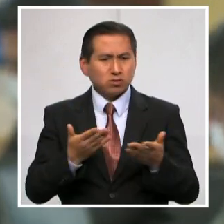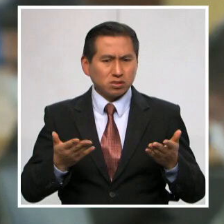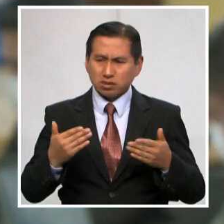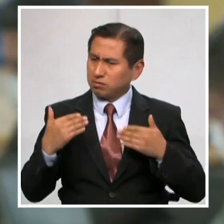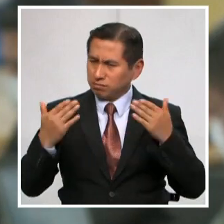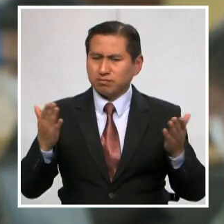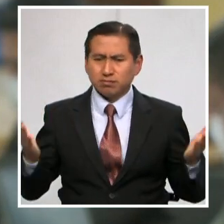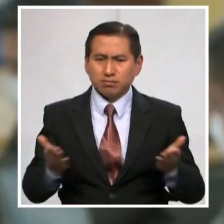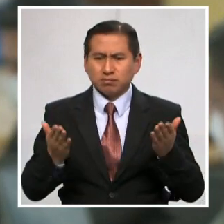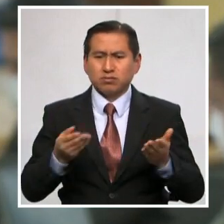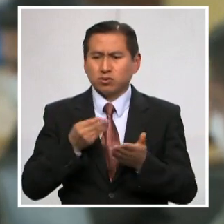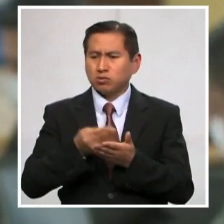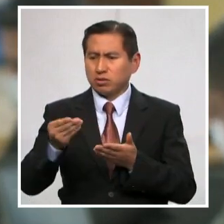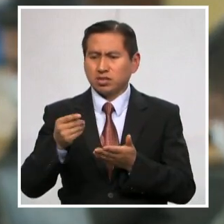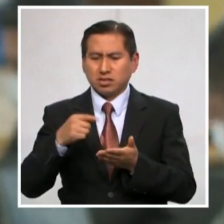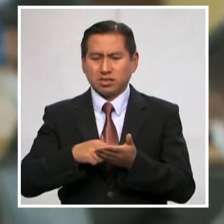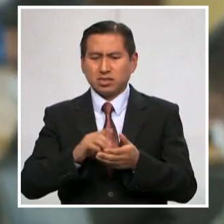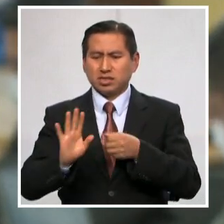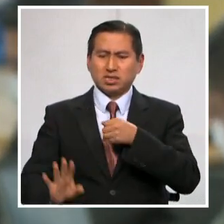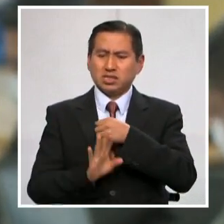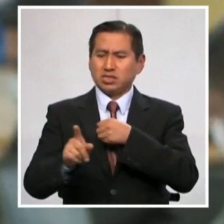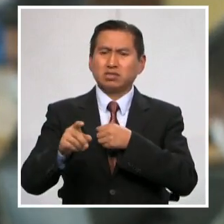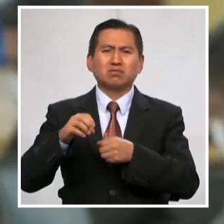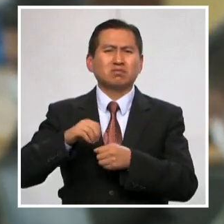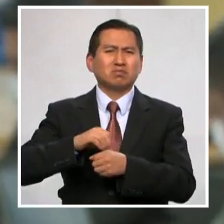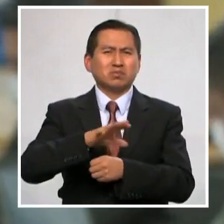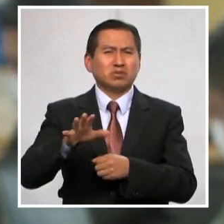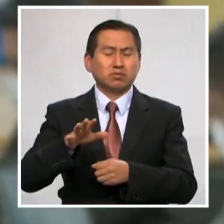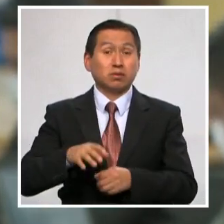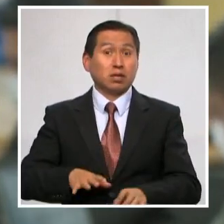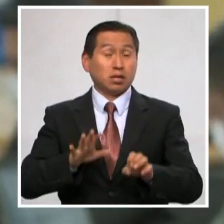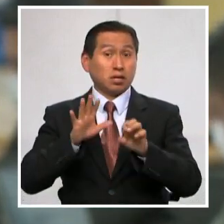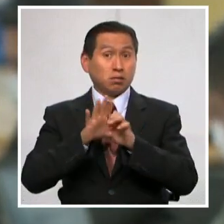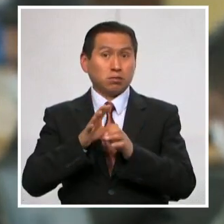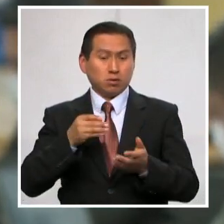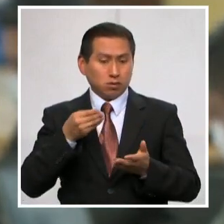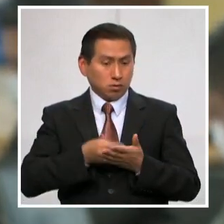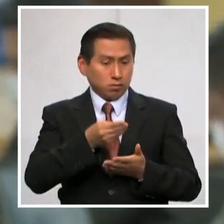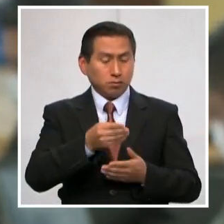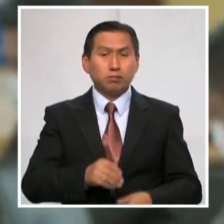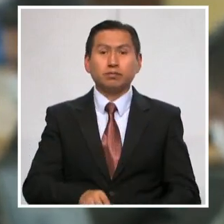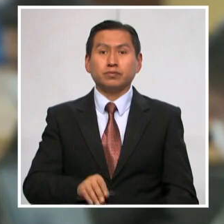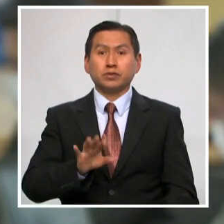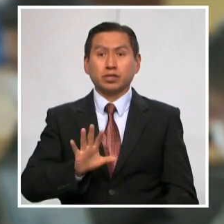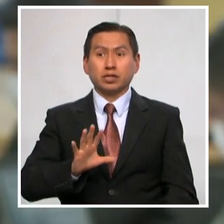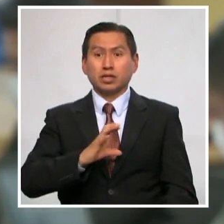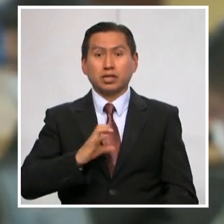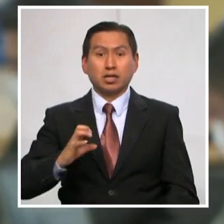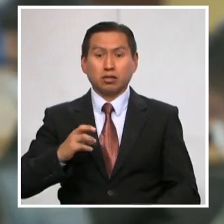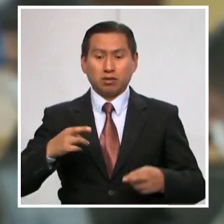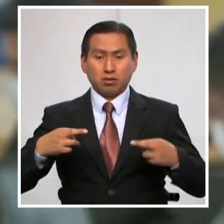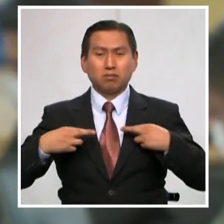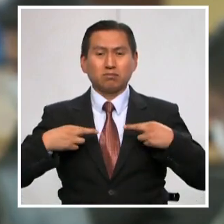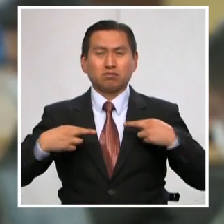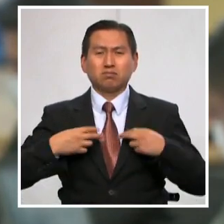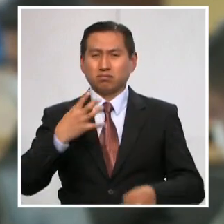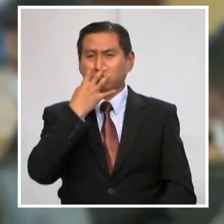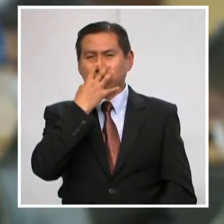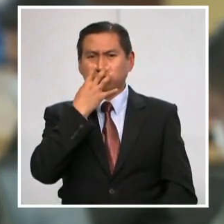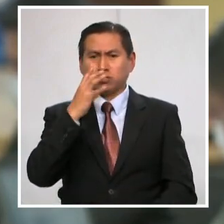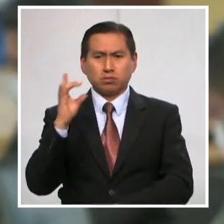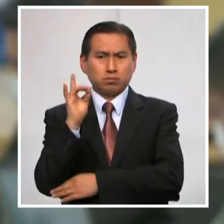tecnología contra el virus. Por ejemplo, compramos 500 respiradores para todo el país.